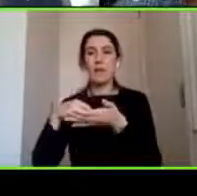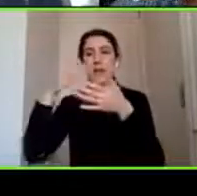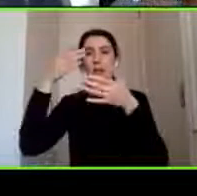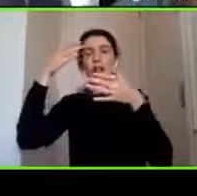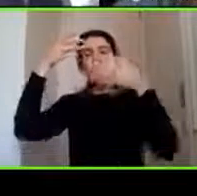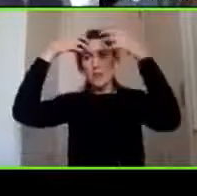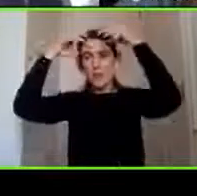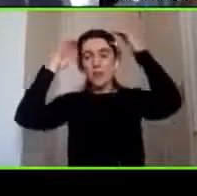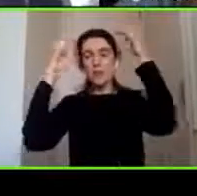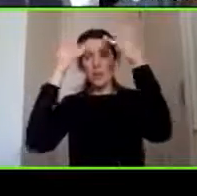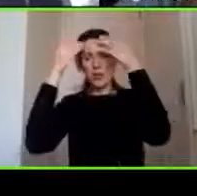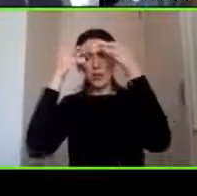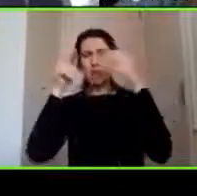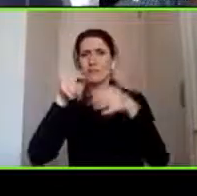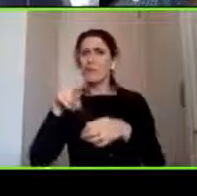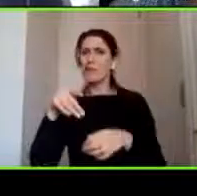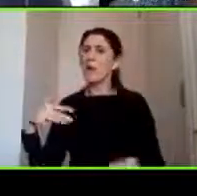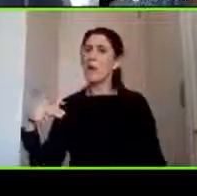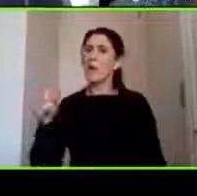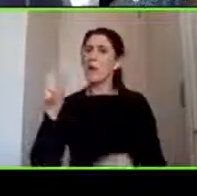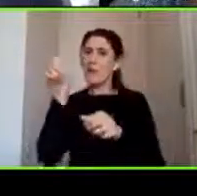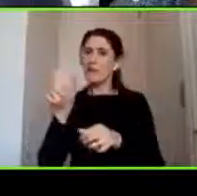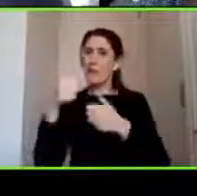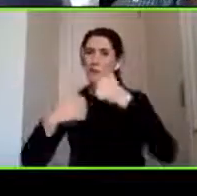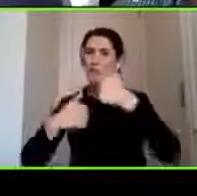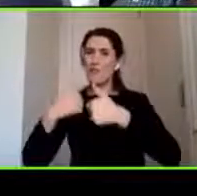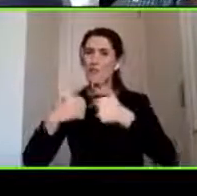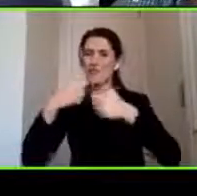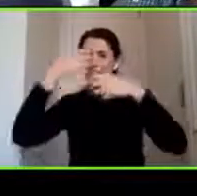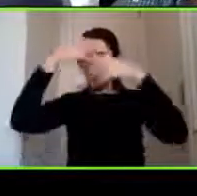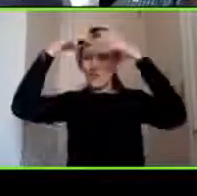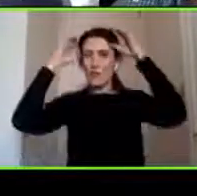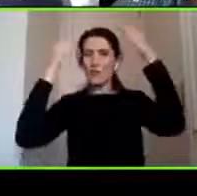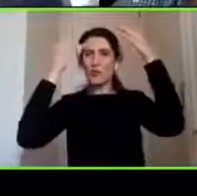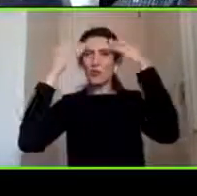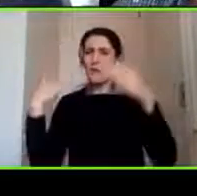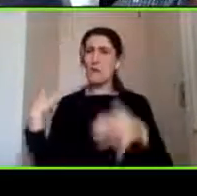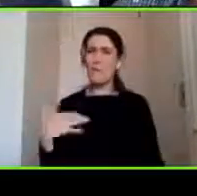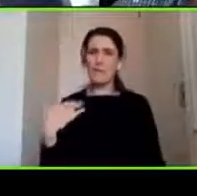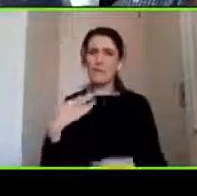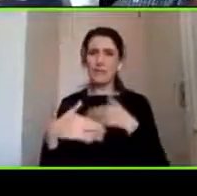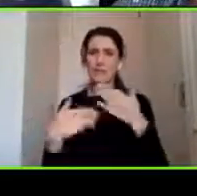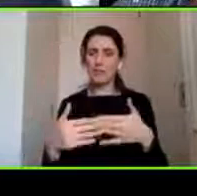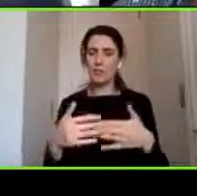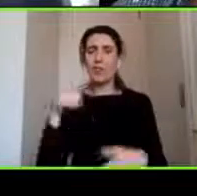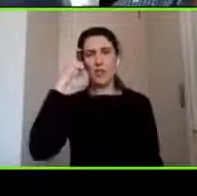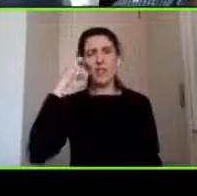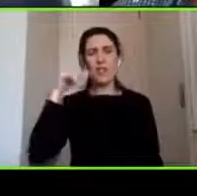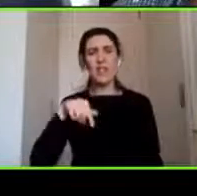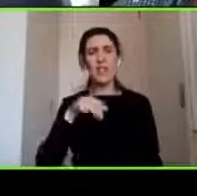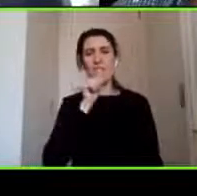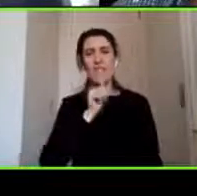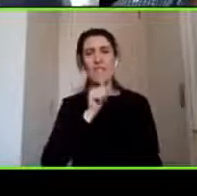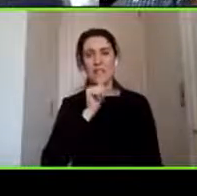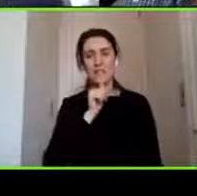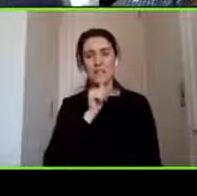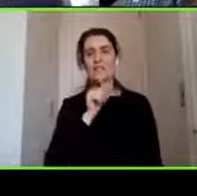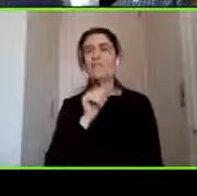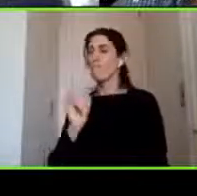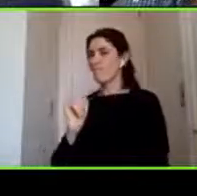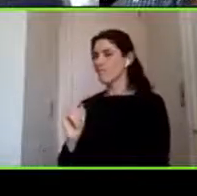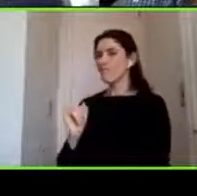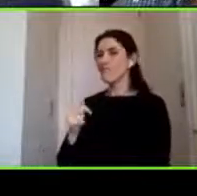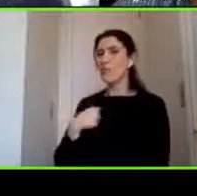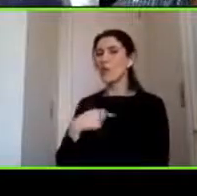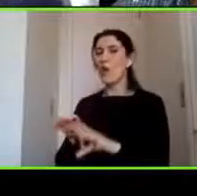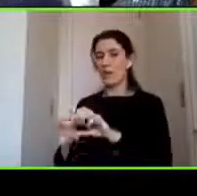acá yo creo que falta un poco también ese espacio estoy de acuerdo porque eso nos permite objetivar y